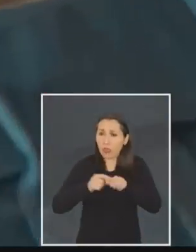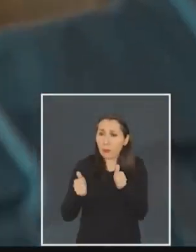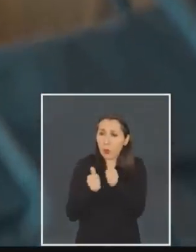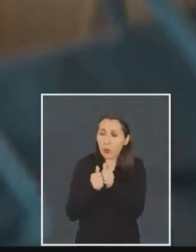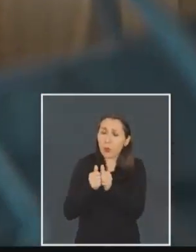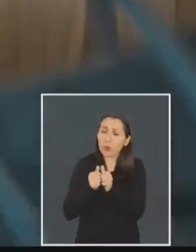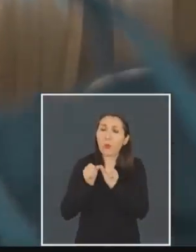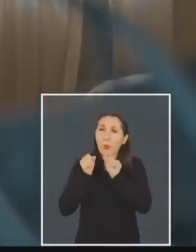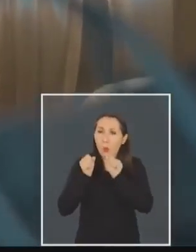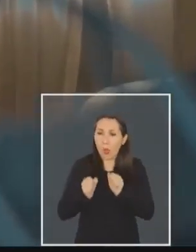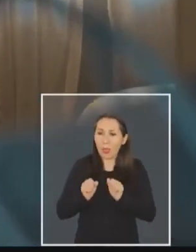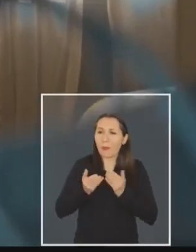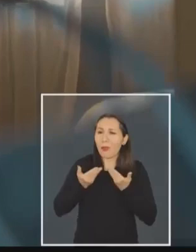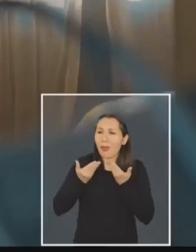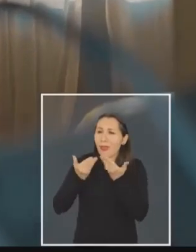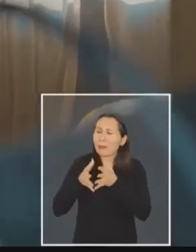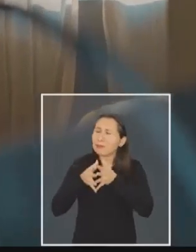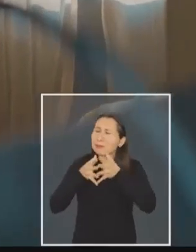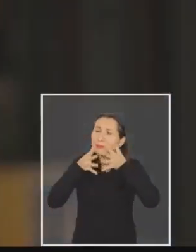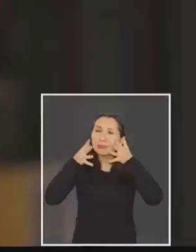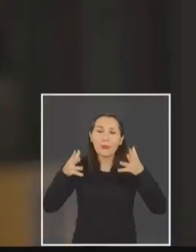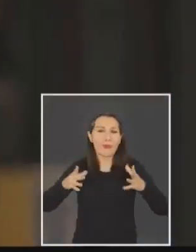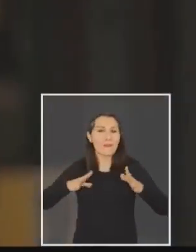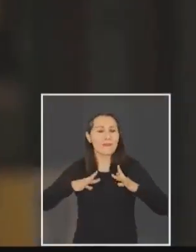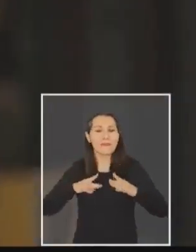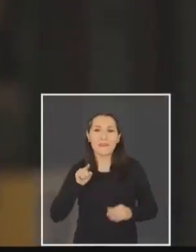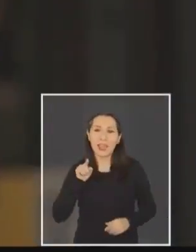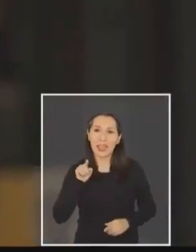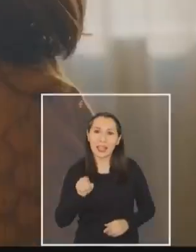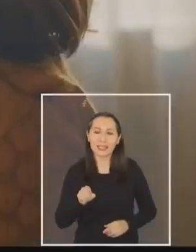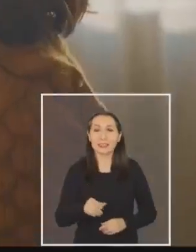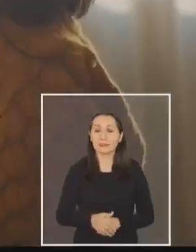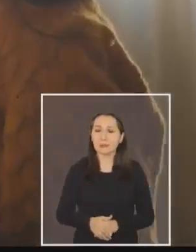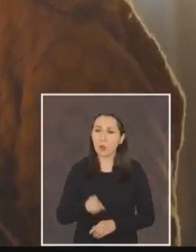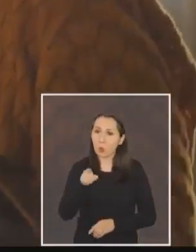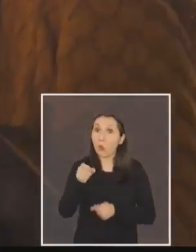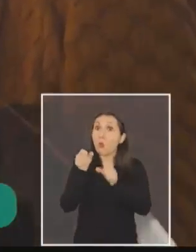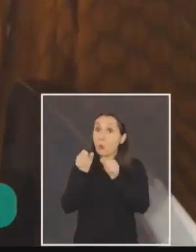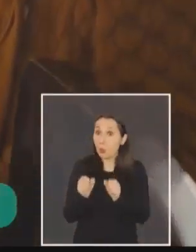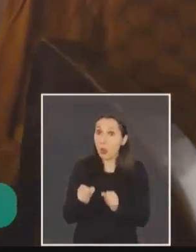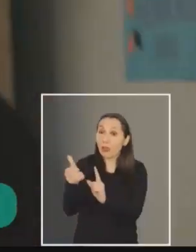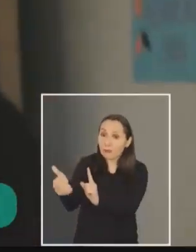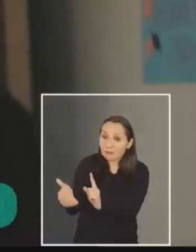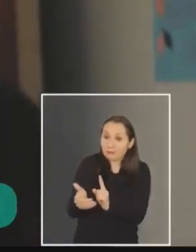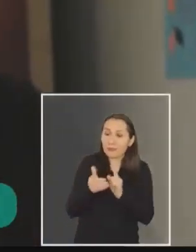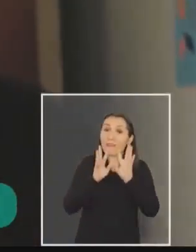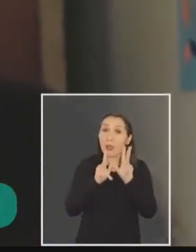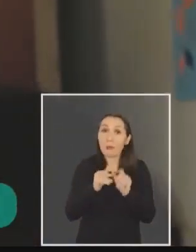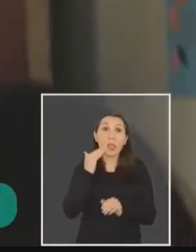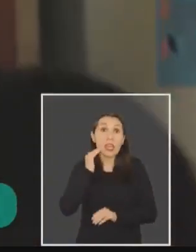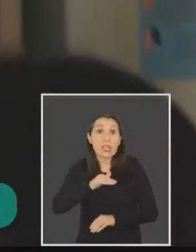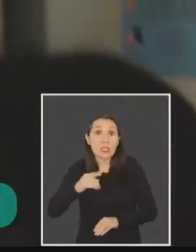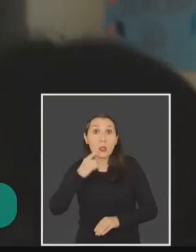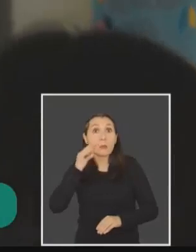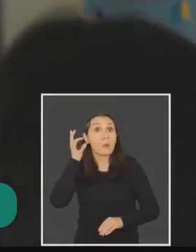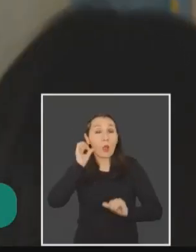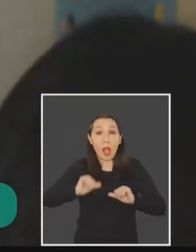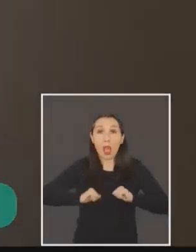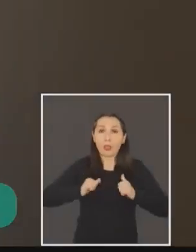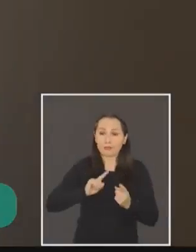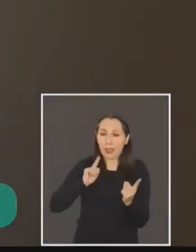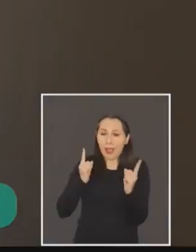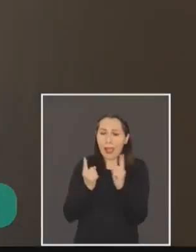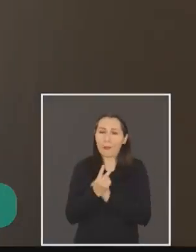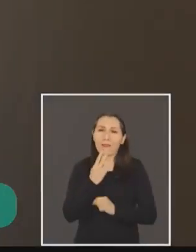tiempo, hayamos podido hacerte inmensamente feliz. Tú puedes ser la familia de acogida de un niño, niña o